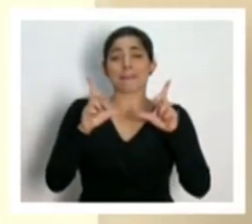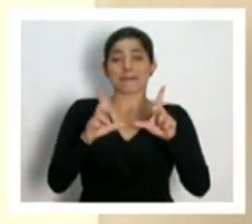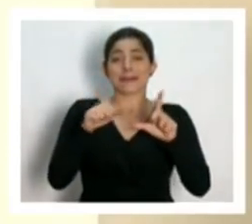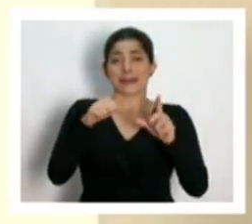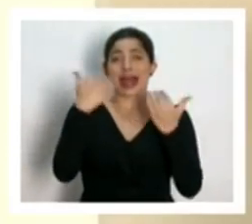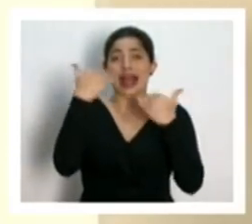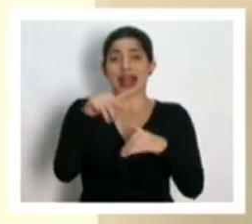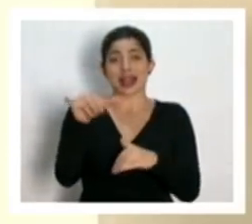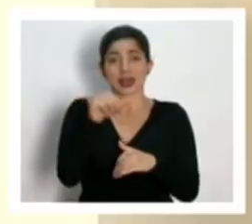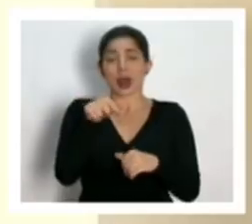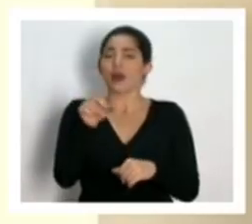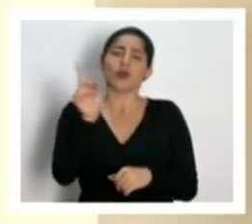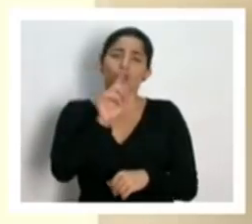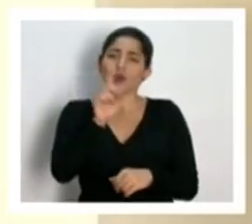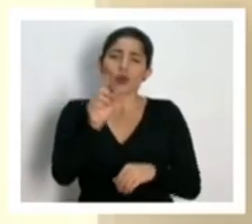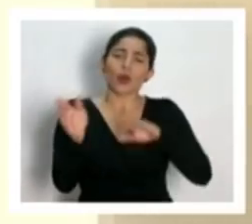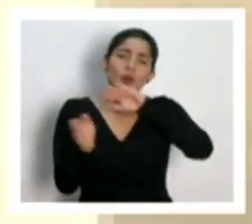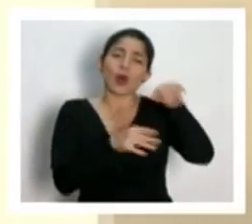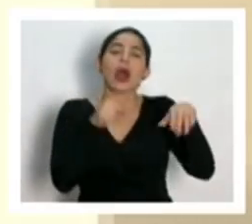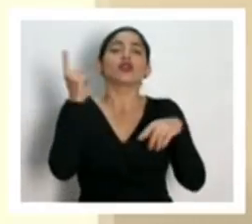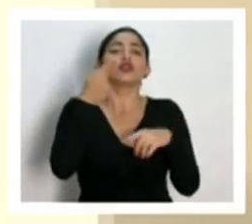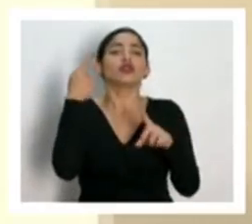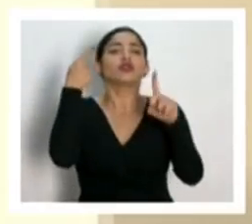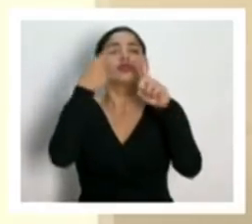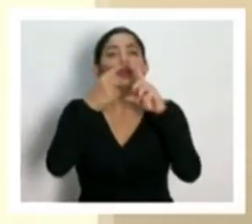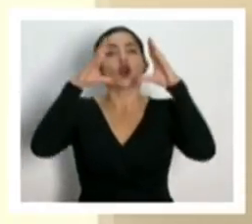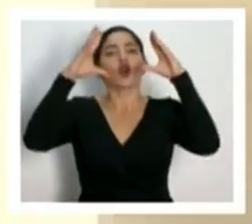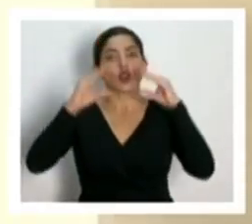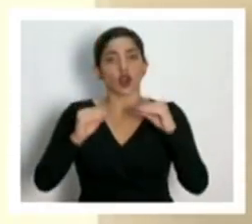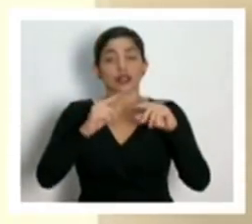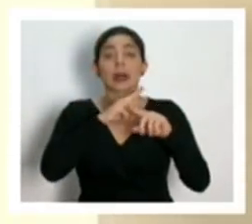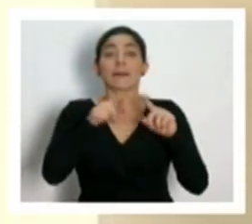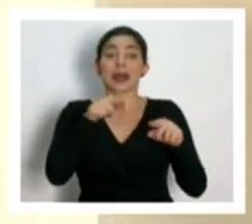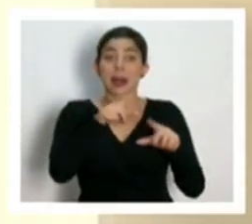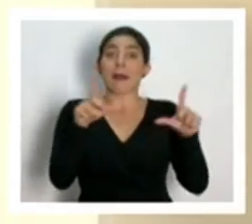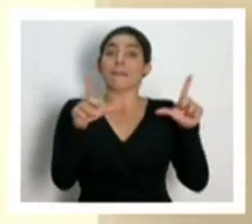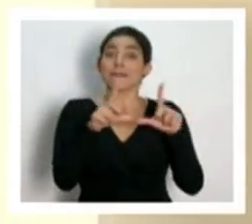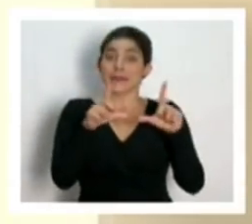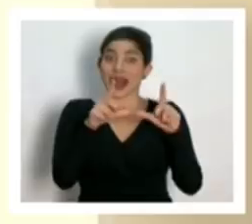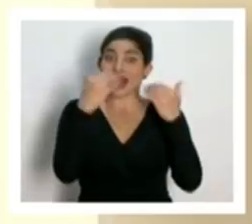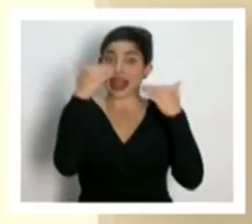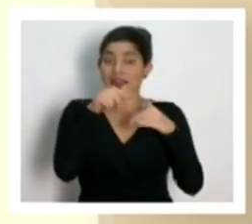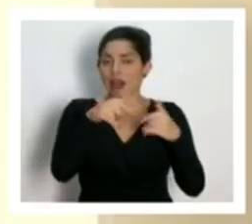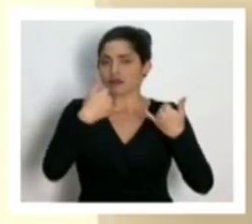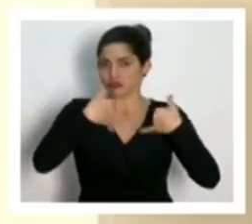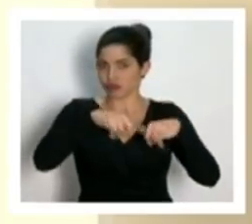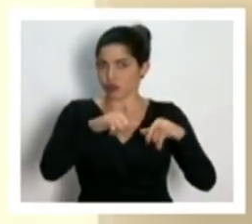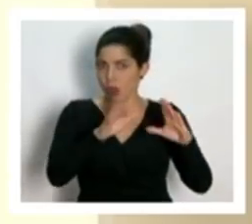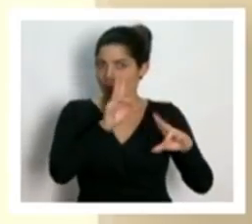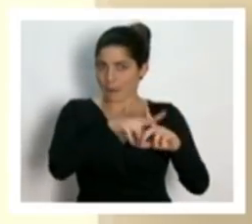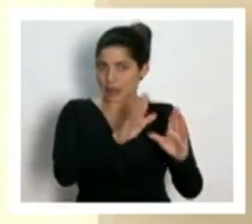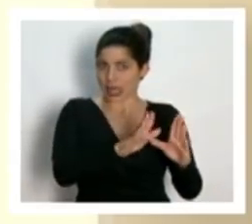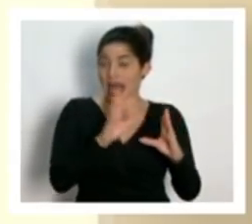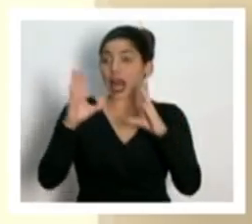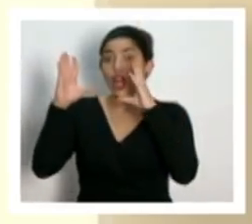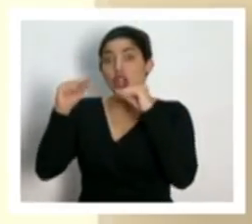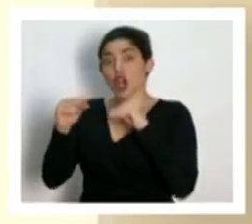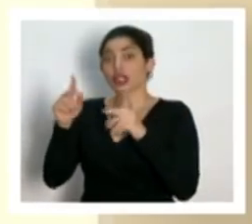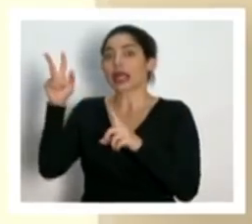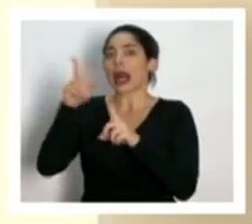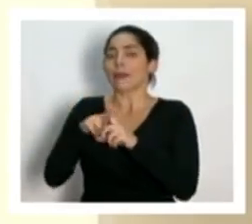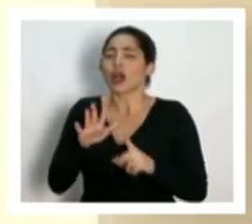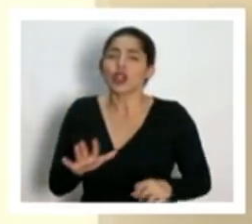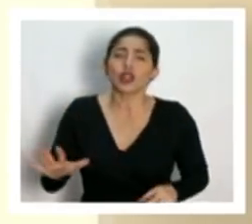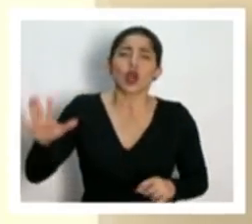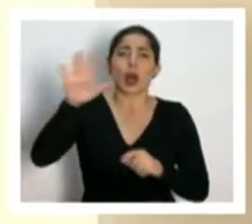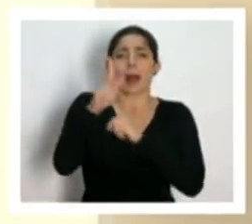restricción en este momento nocturna, pero vale la pena decir que la ordinaria se mantiene. Esta nocturna es para todo, todo el país de